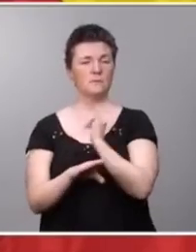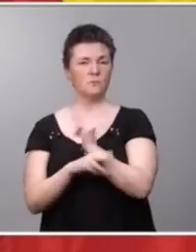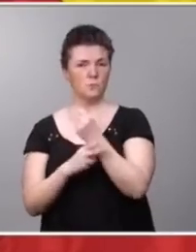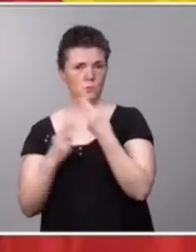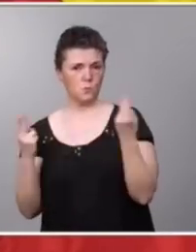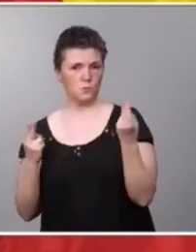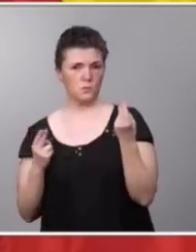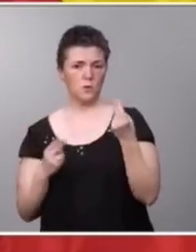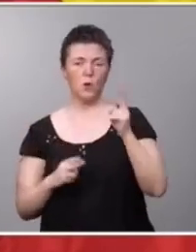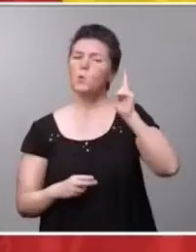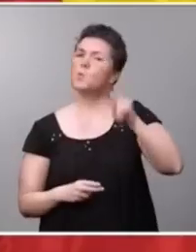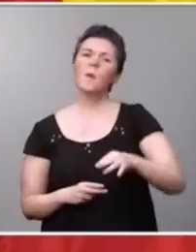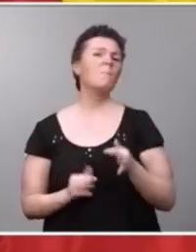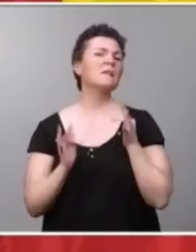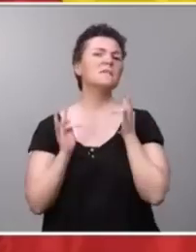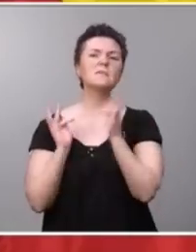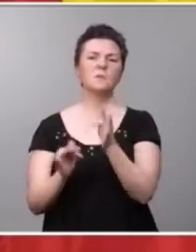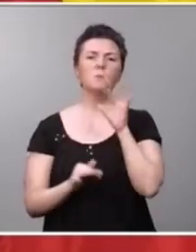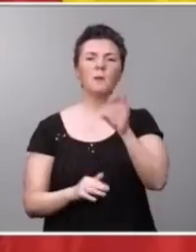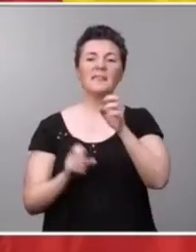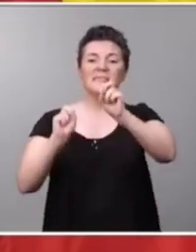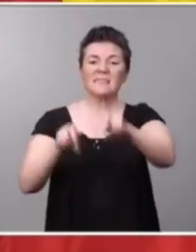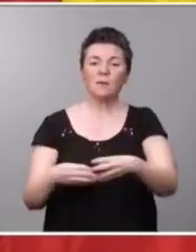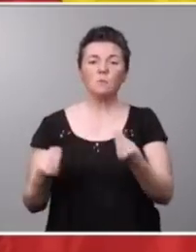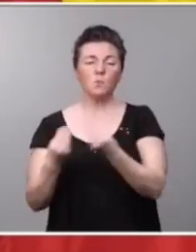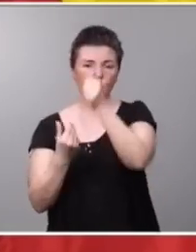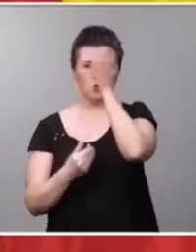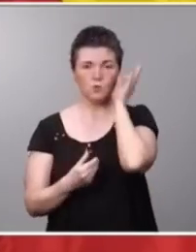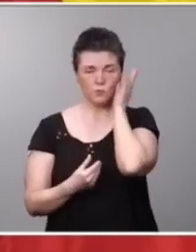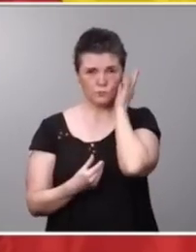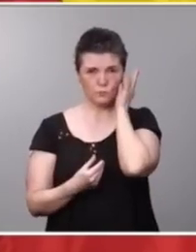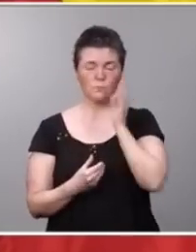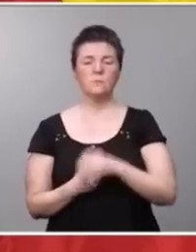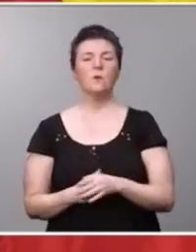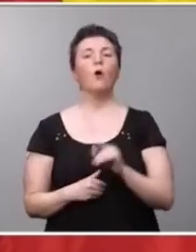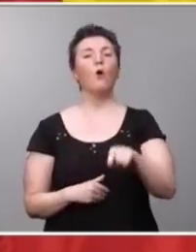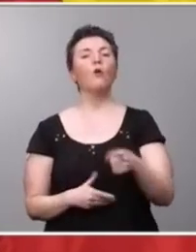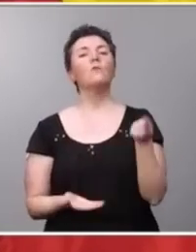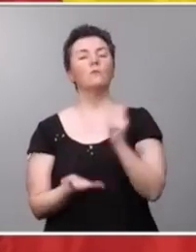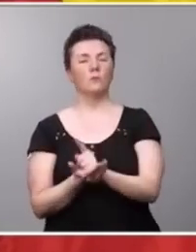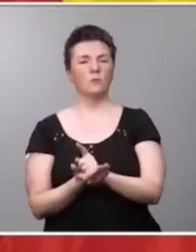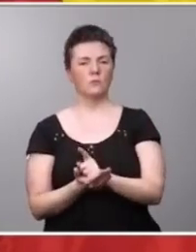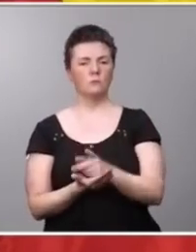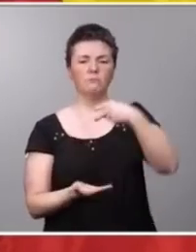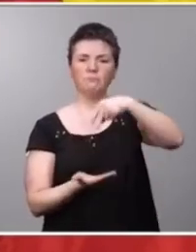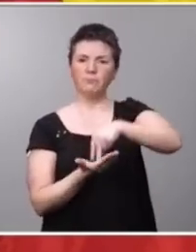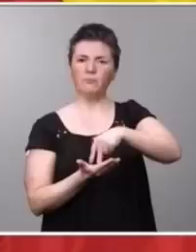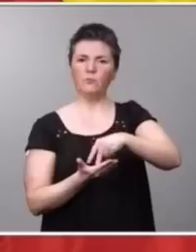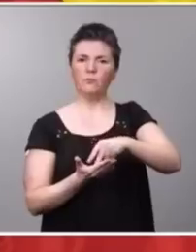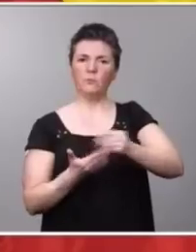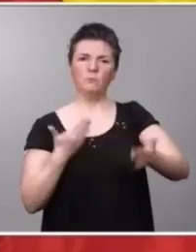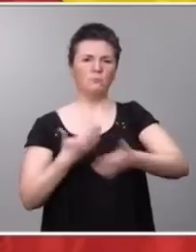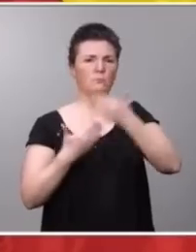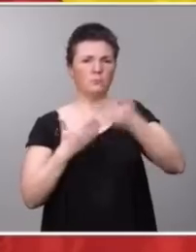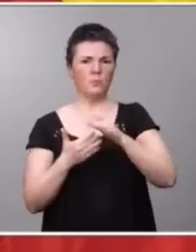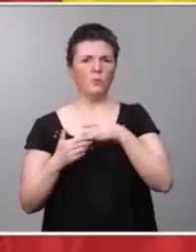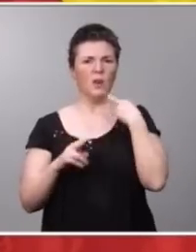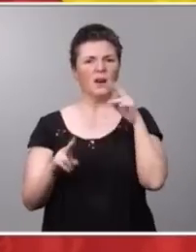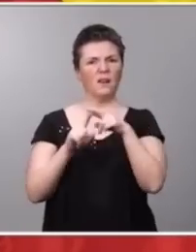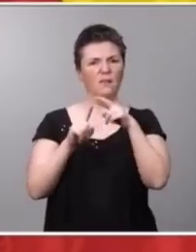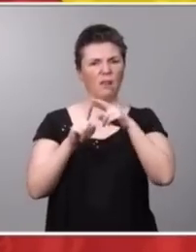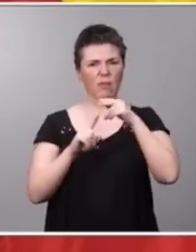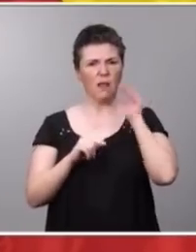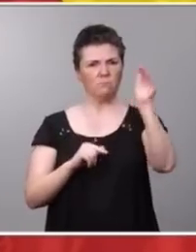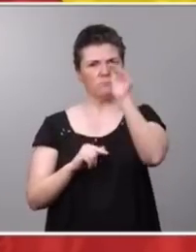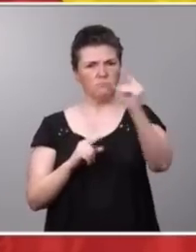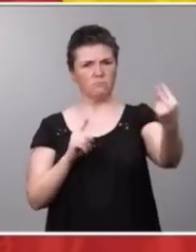más un país sin vosotros, sin vosotras. Y hoy volvemos a situarnos también a la vanguardia y como una referencia internacional en